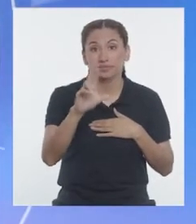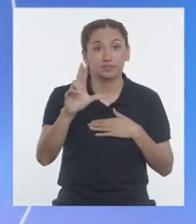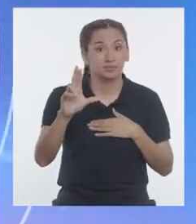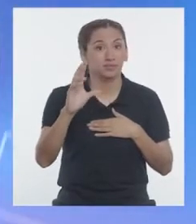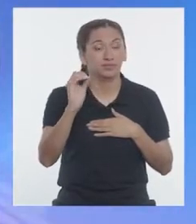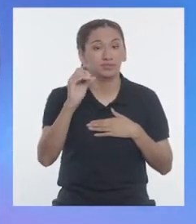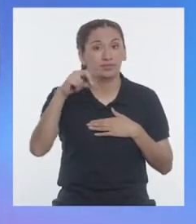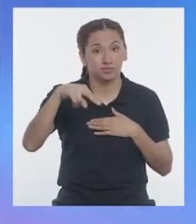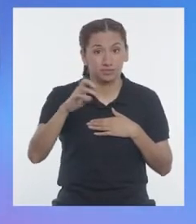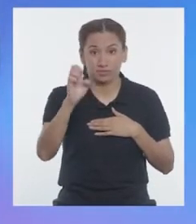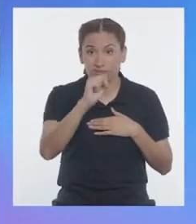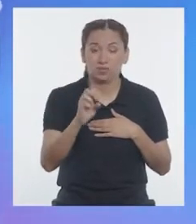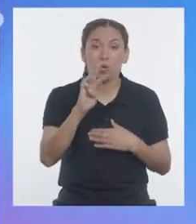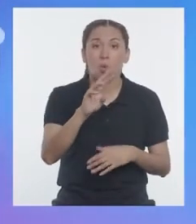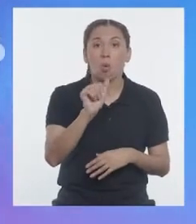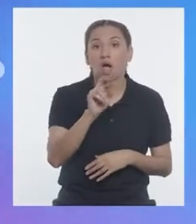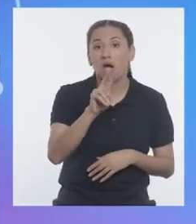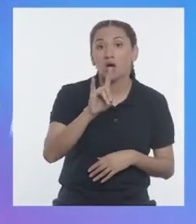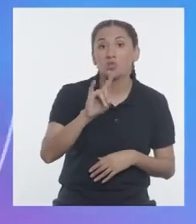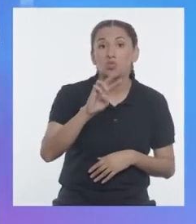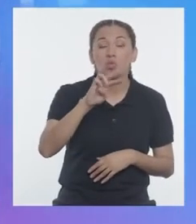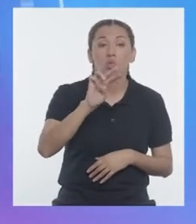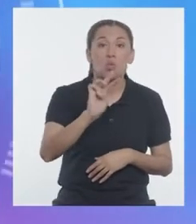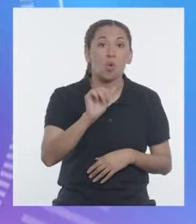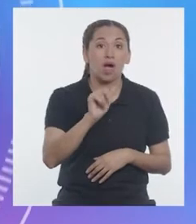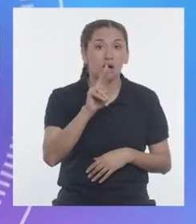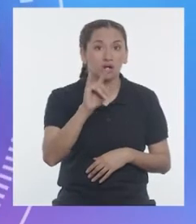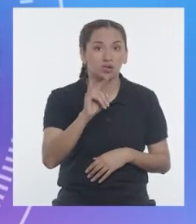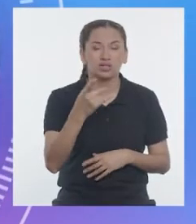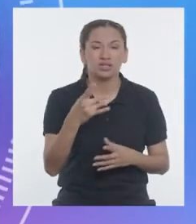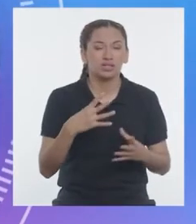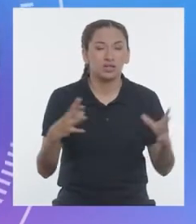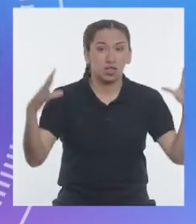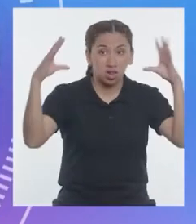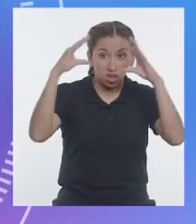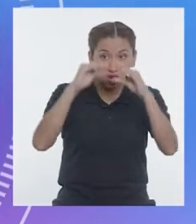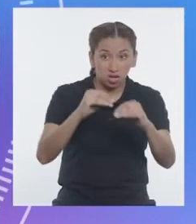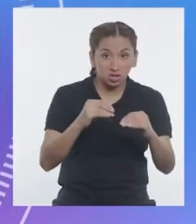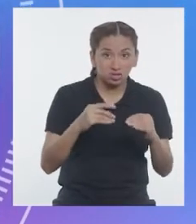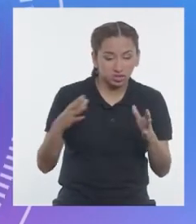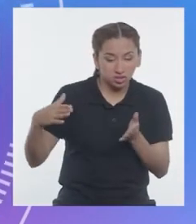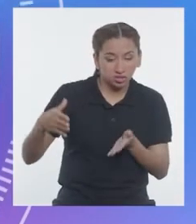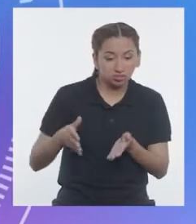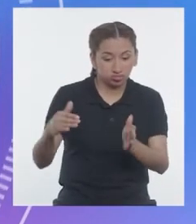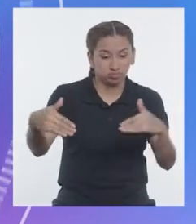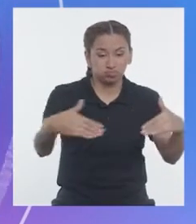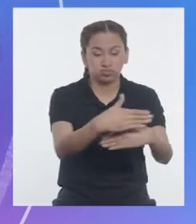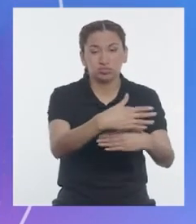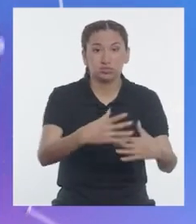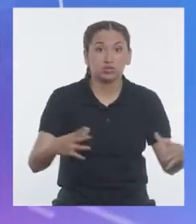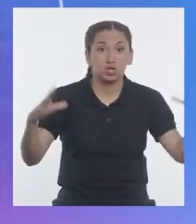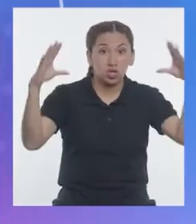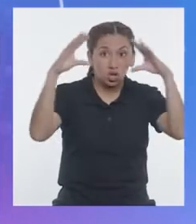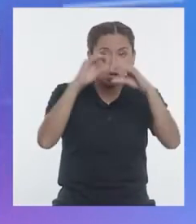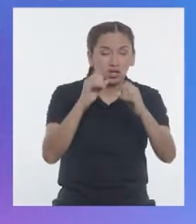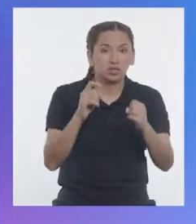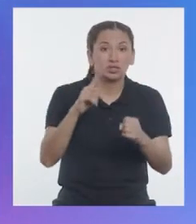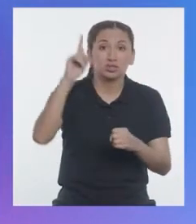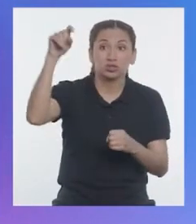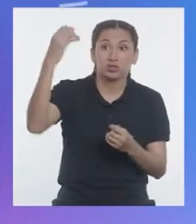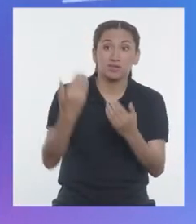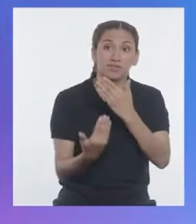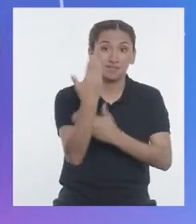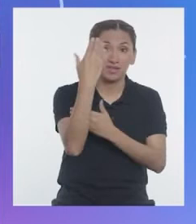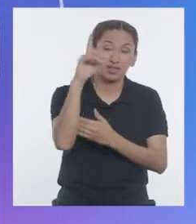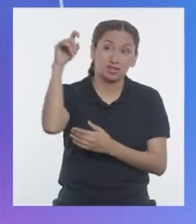-guaru. Permitían mitigar las heladas nocturnas, ya que el agua de los canales retiene el calor